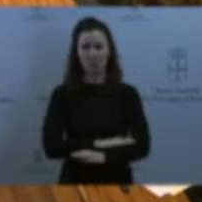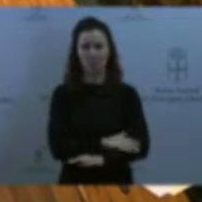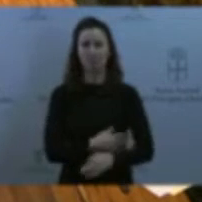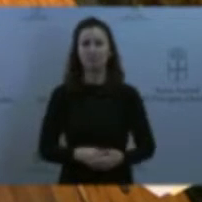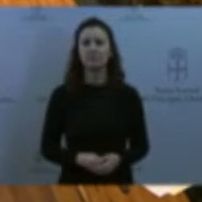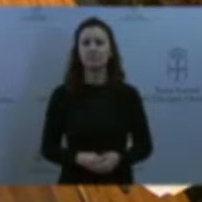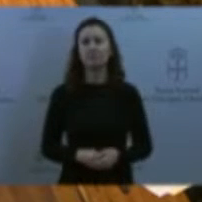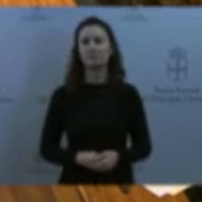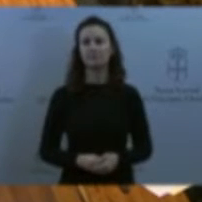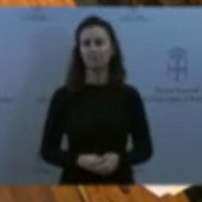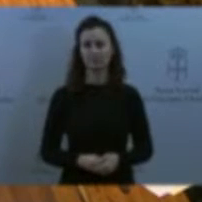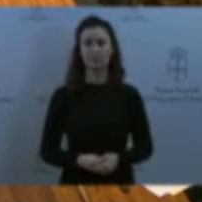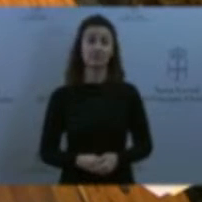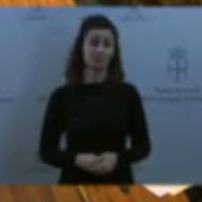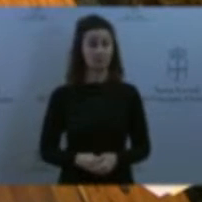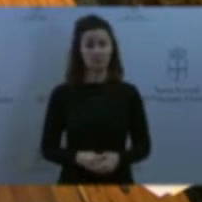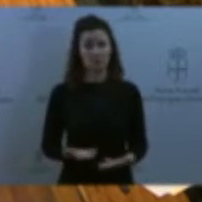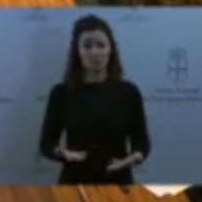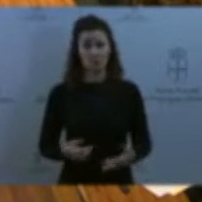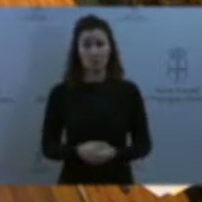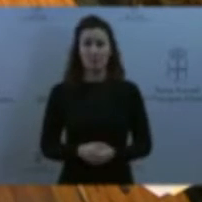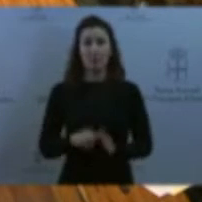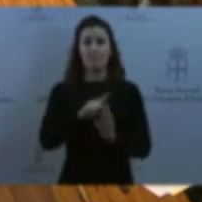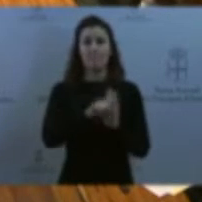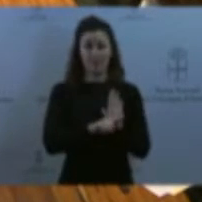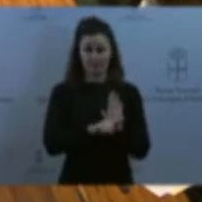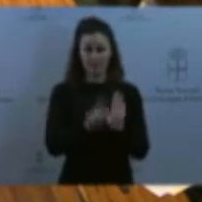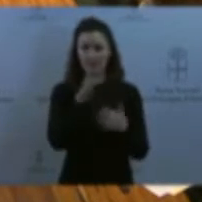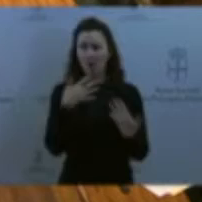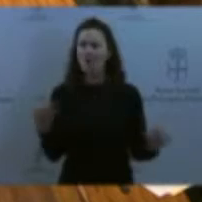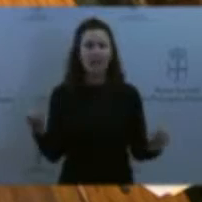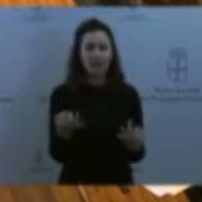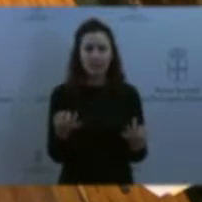señoría, las medidas que se llevan a cabo son medidas de la Administración.